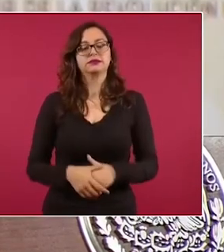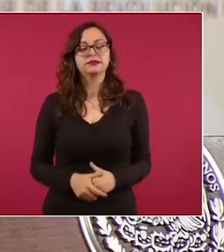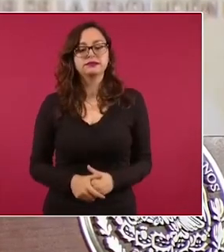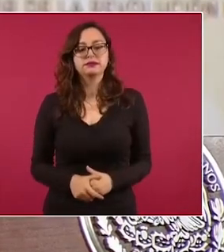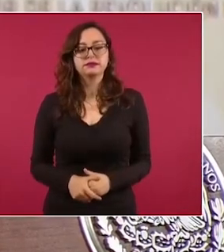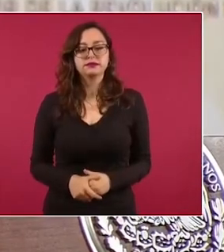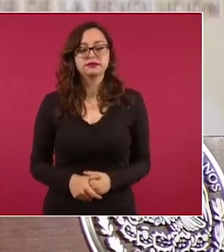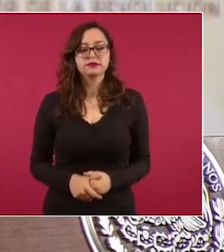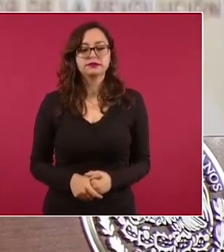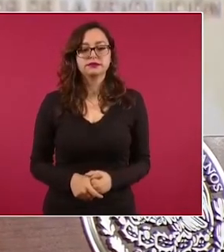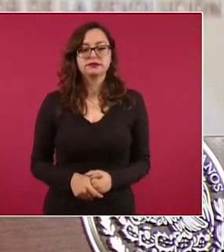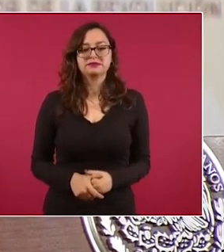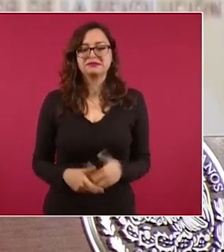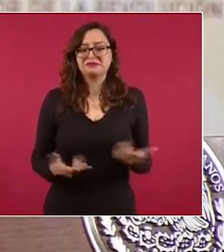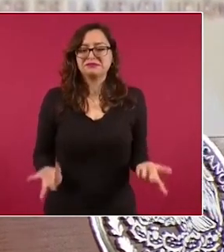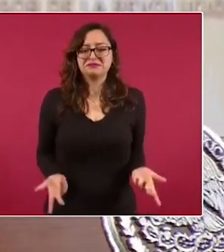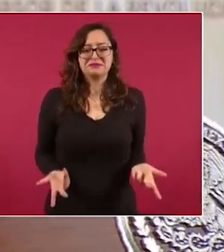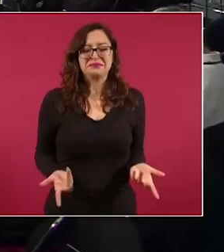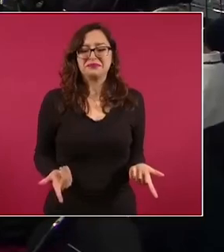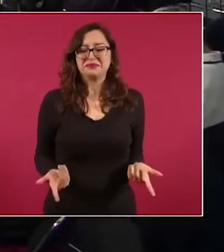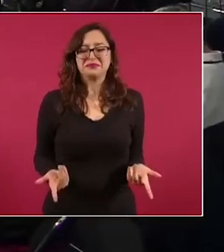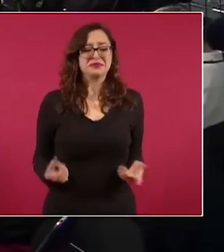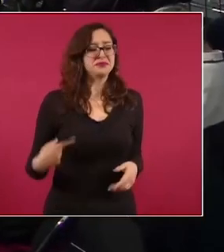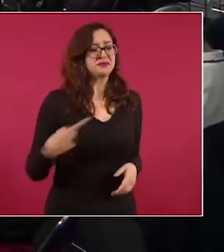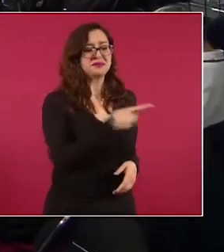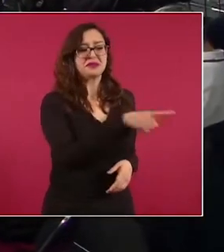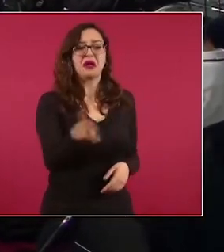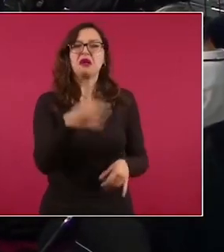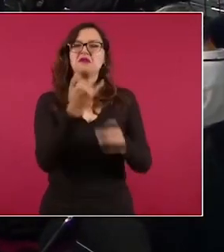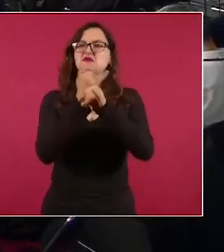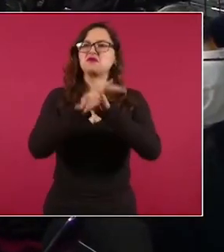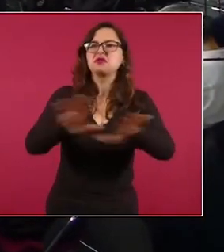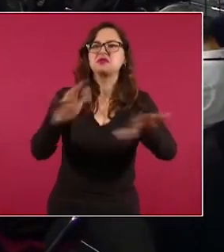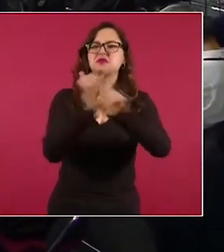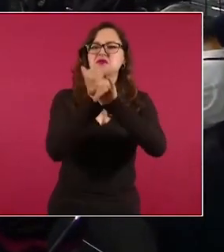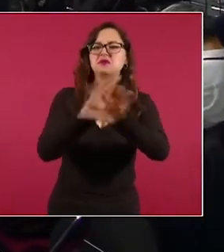Me pueden sacar lo que quieran.